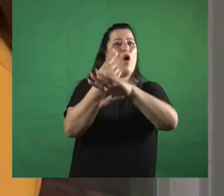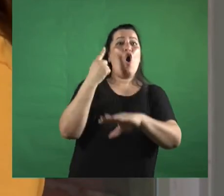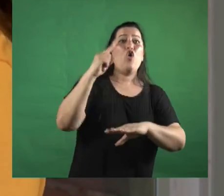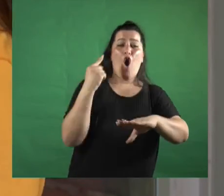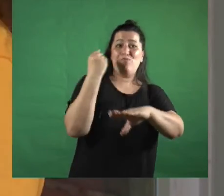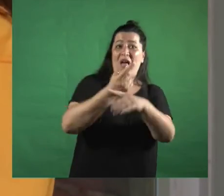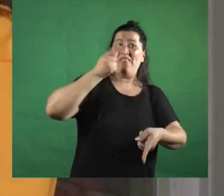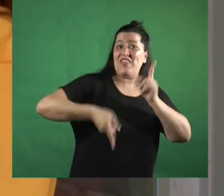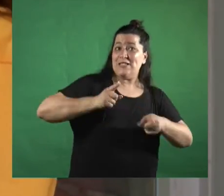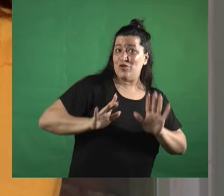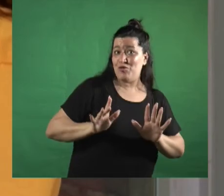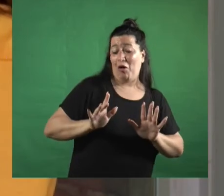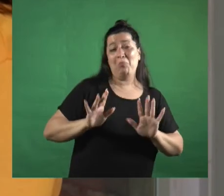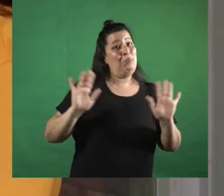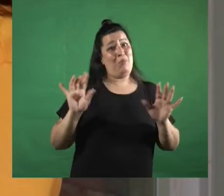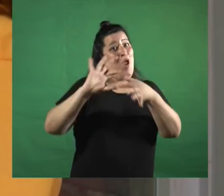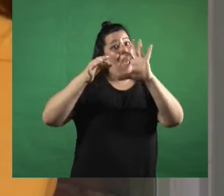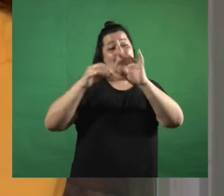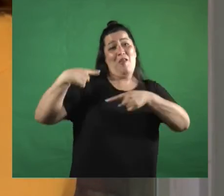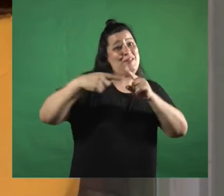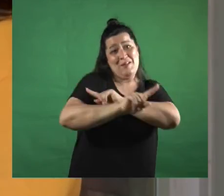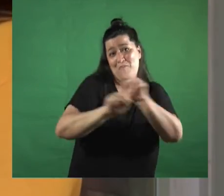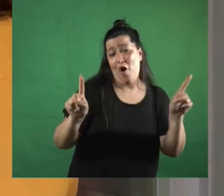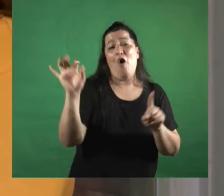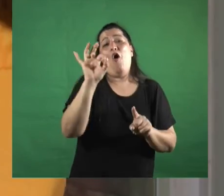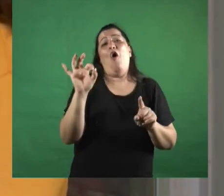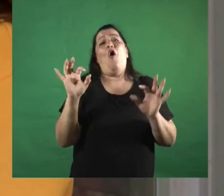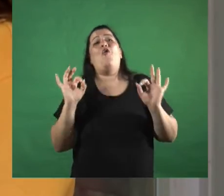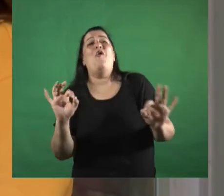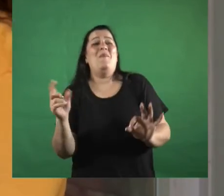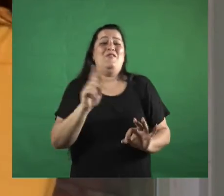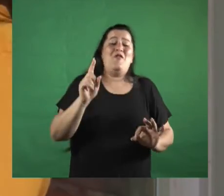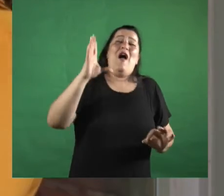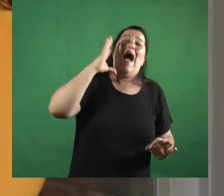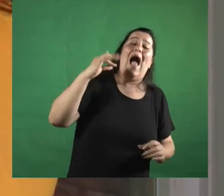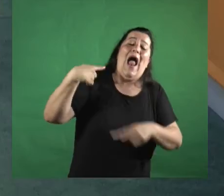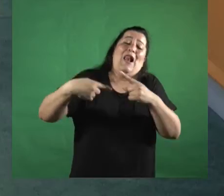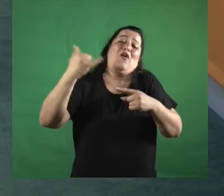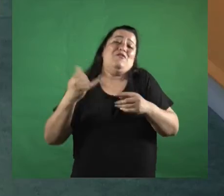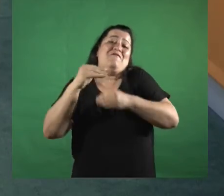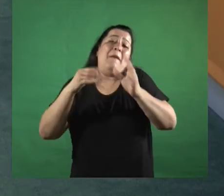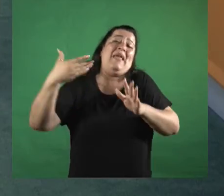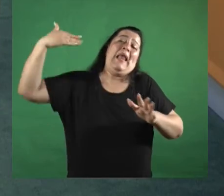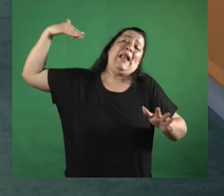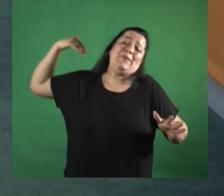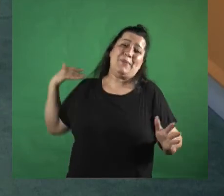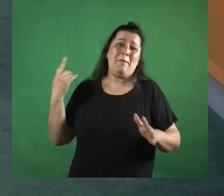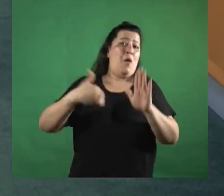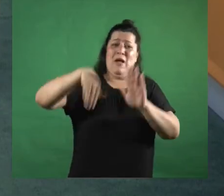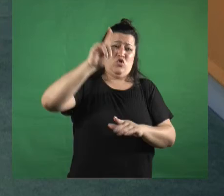decisiones no euro descendientes o no entero porque bueno algún euro descendiente tengo pero la mayoría no